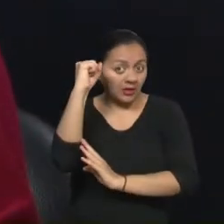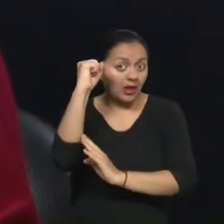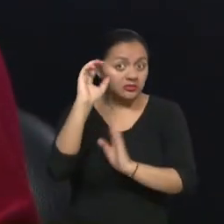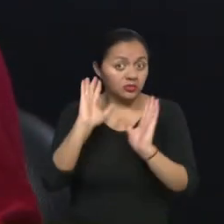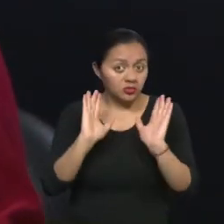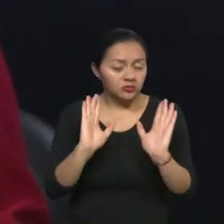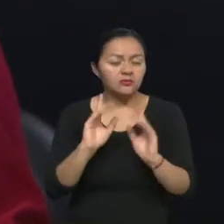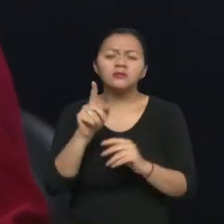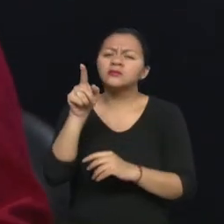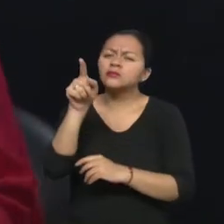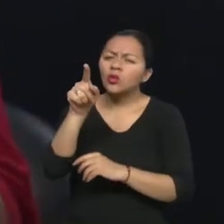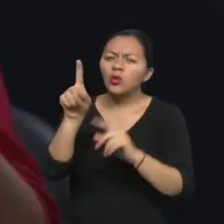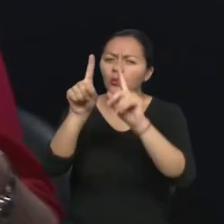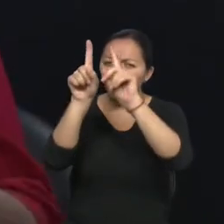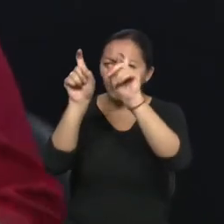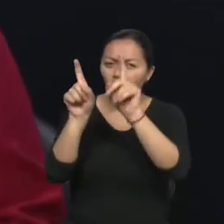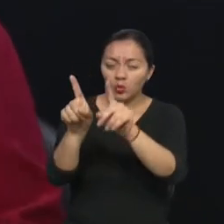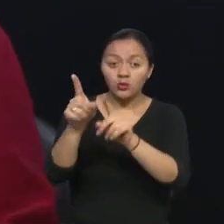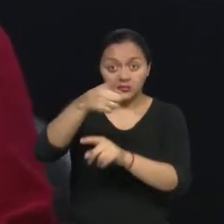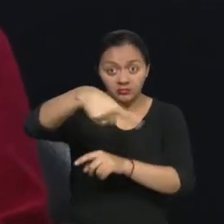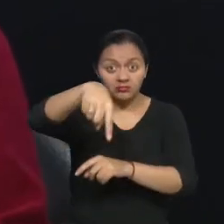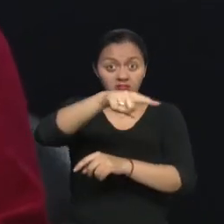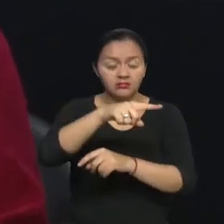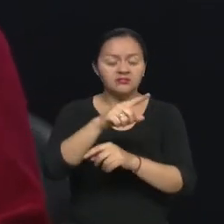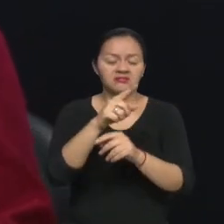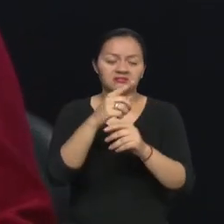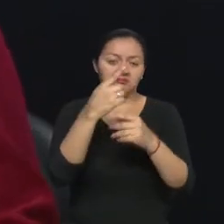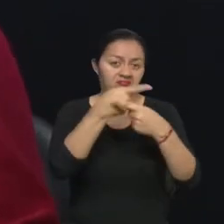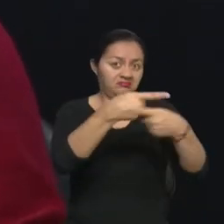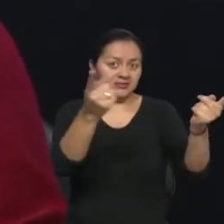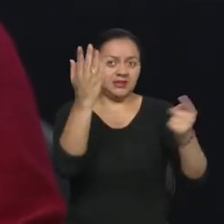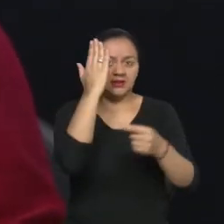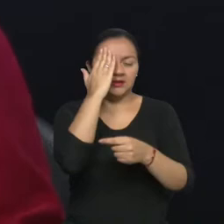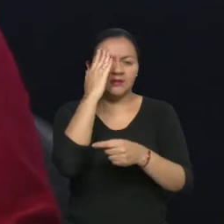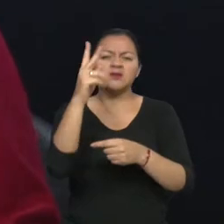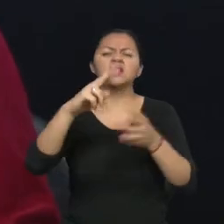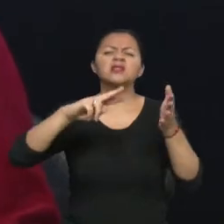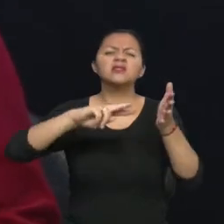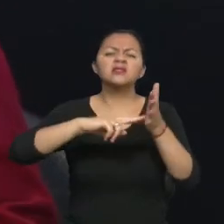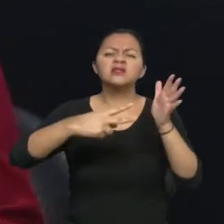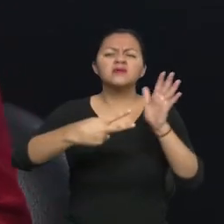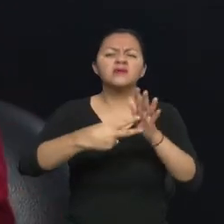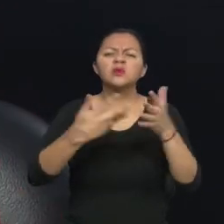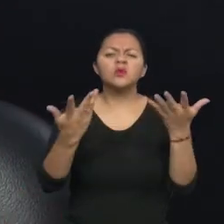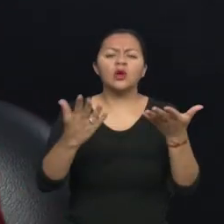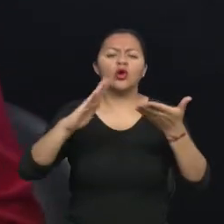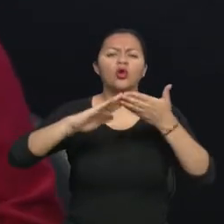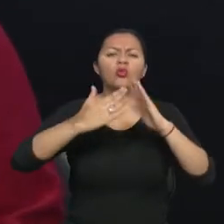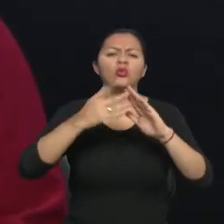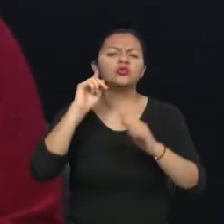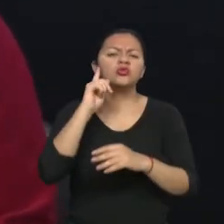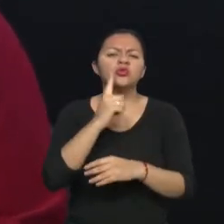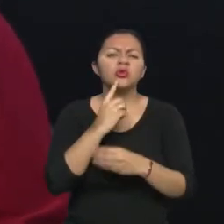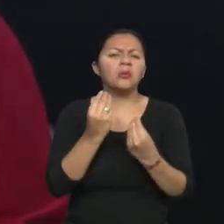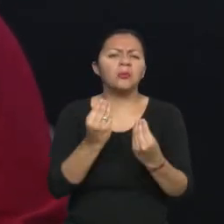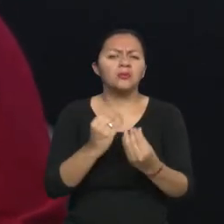¿Nos puedes comentar para que la ciudadanía conozca qué significa o a qué nos referimos cuando decimos comunidad sorda?